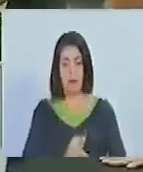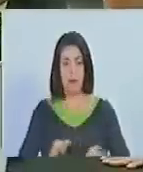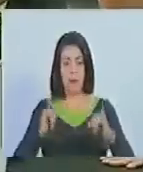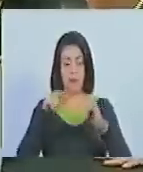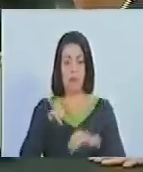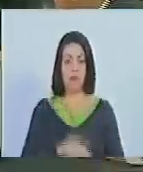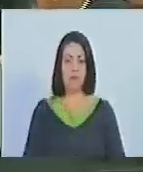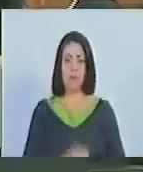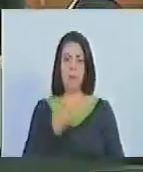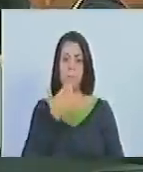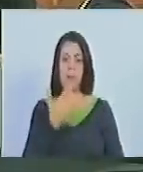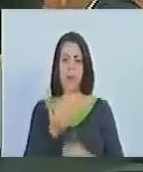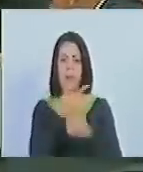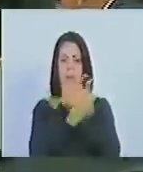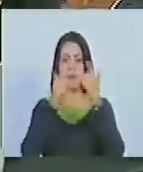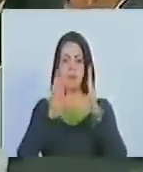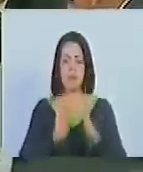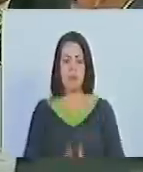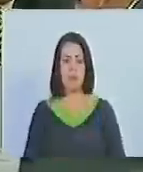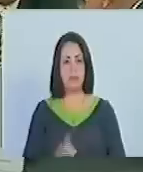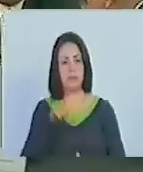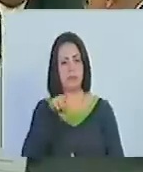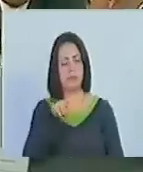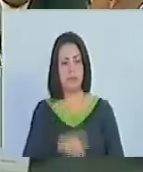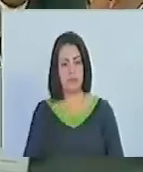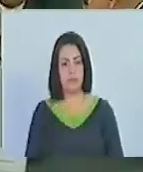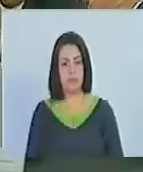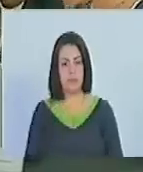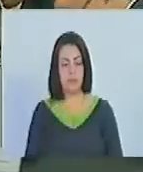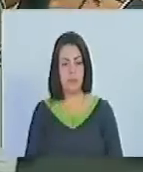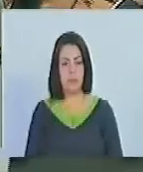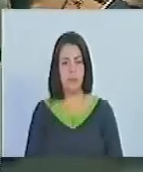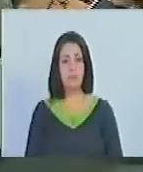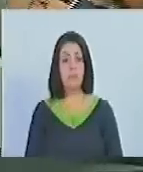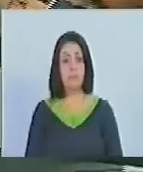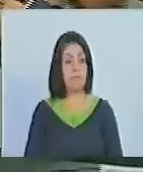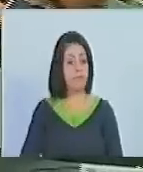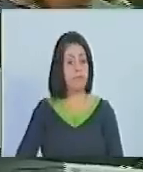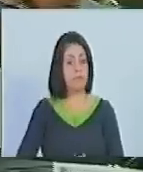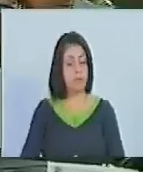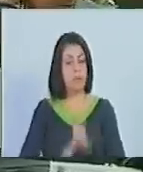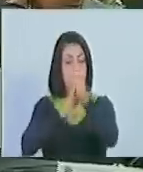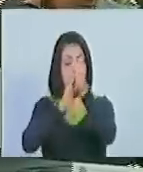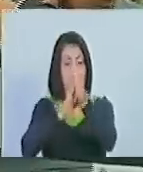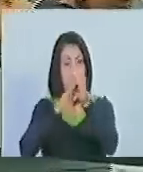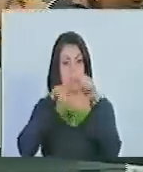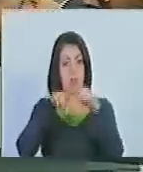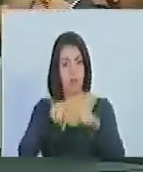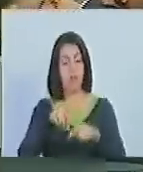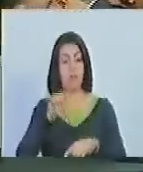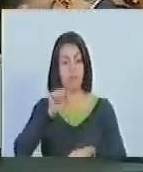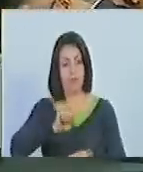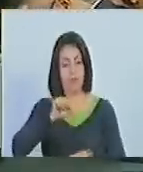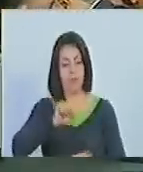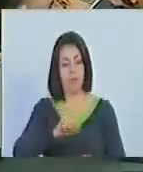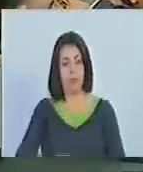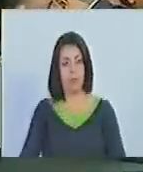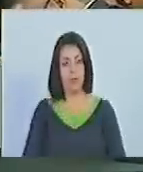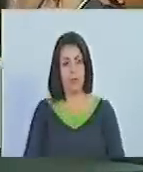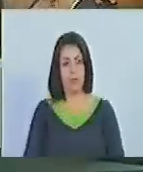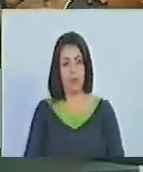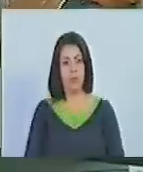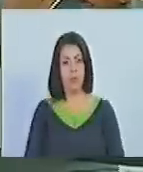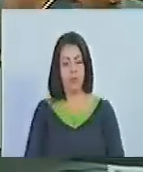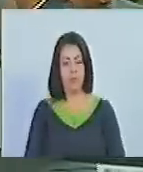aclamaban que el libertador fuese el emperador de los Andes lógicamente que valió